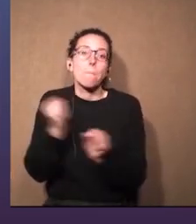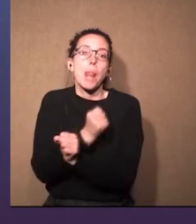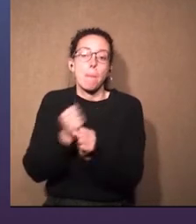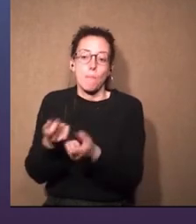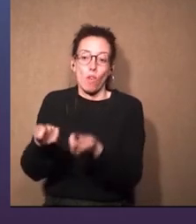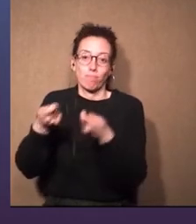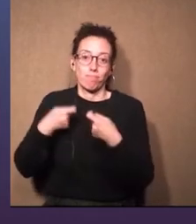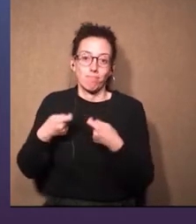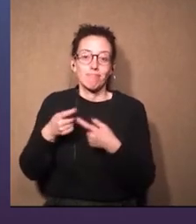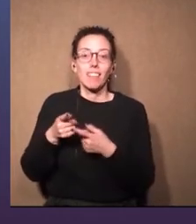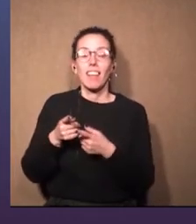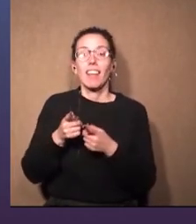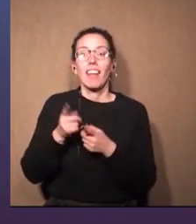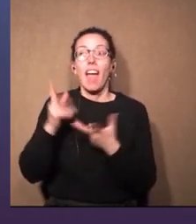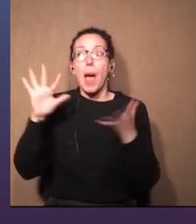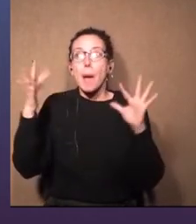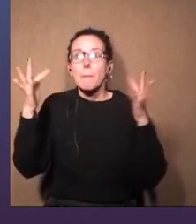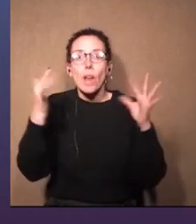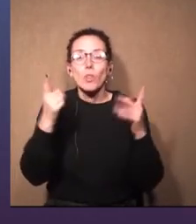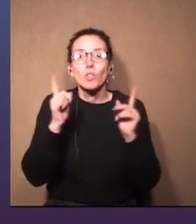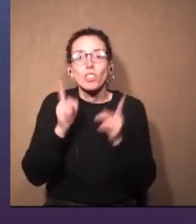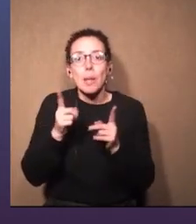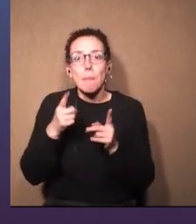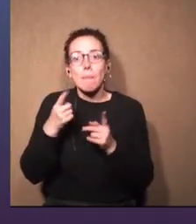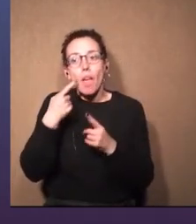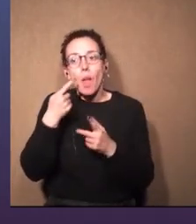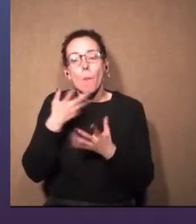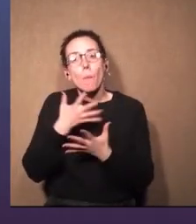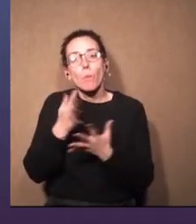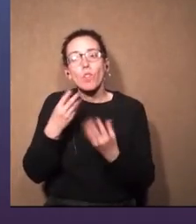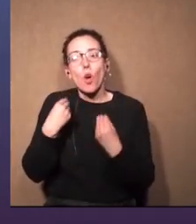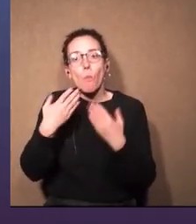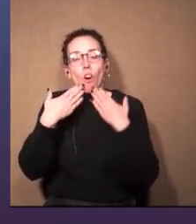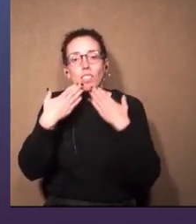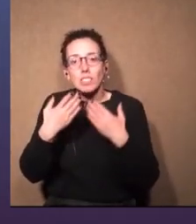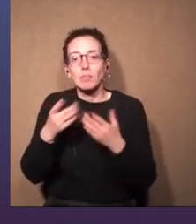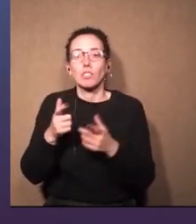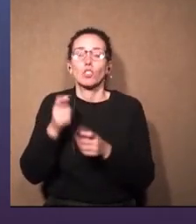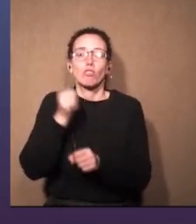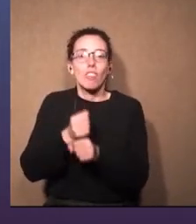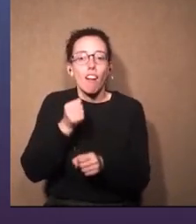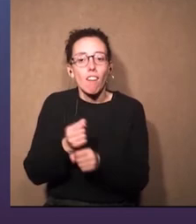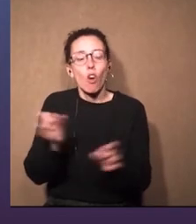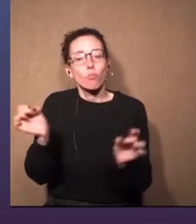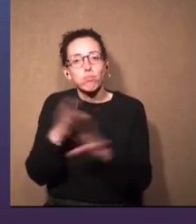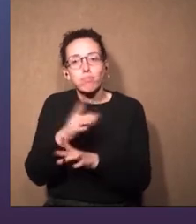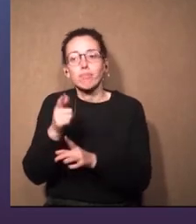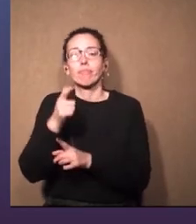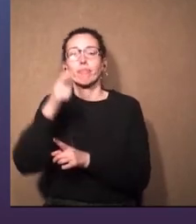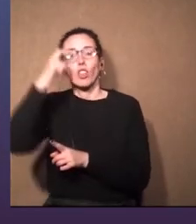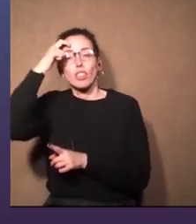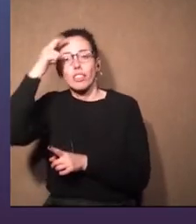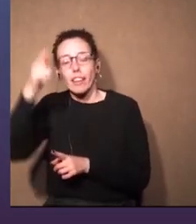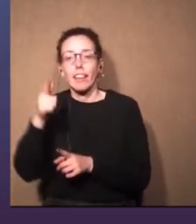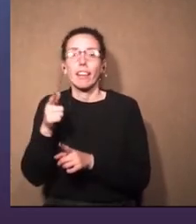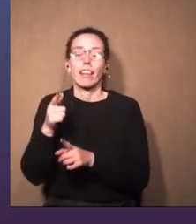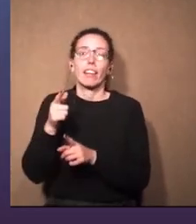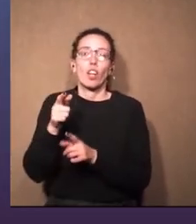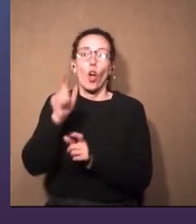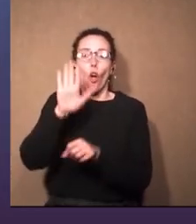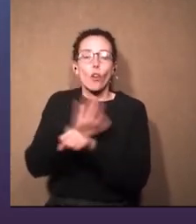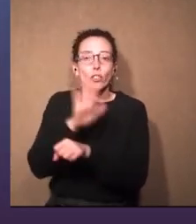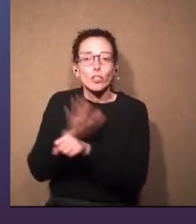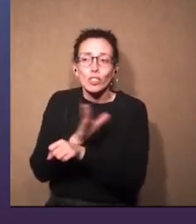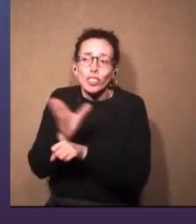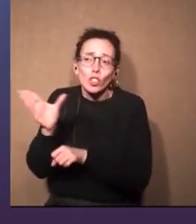premio. Sí, es que además el aplauso simboliza también la tarea hecha, ¿no? De todo el equipo, de ustedes, de los intérpretes,